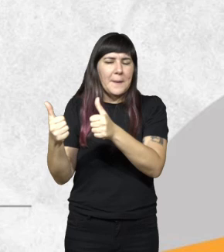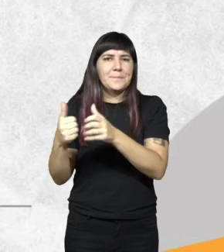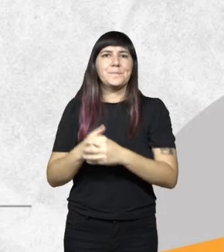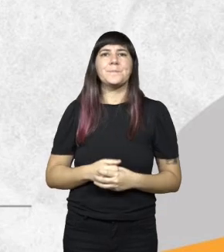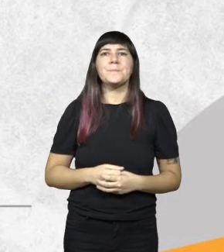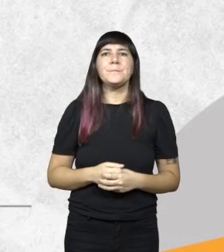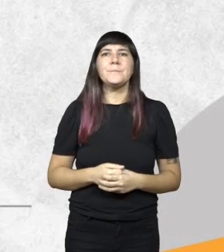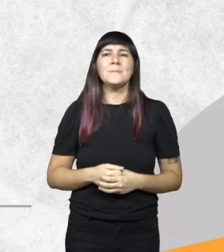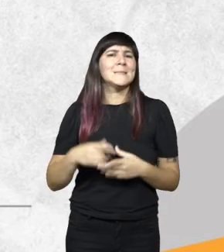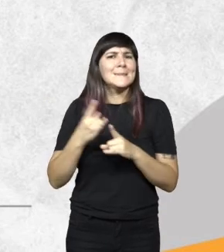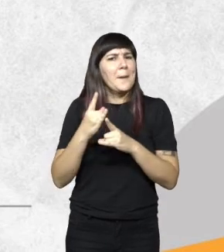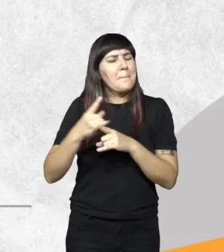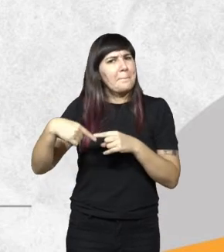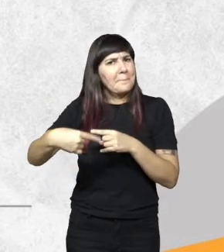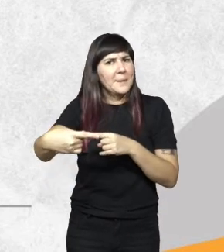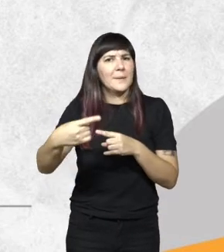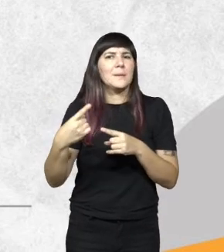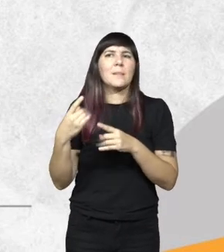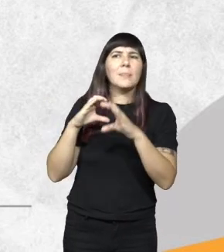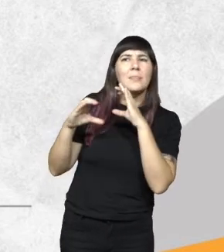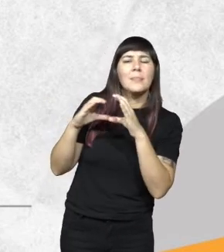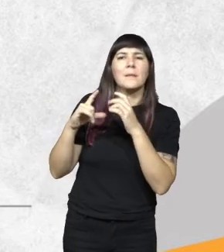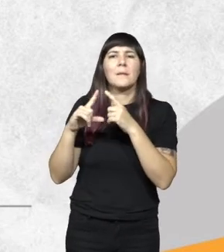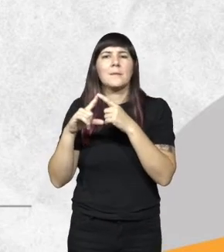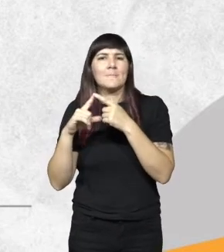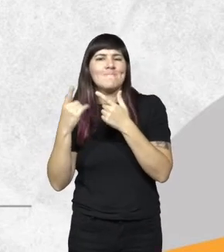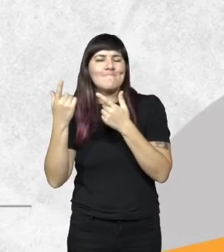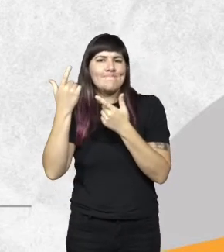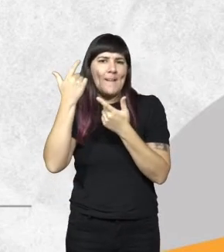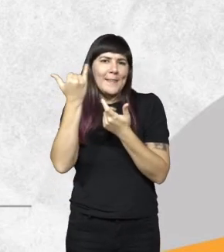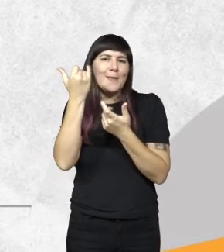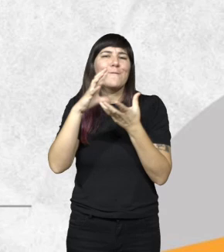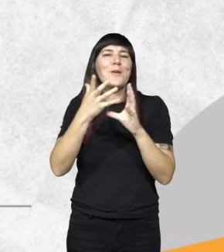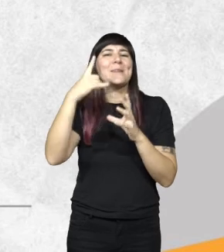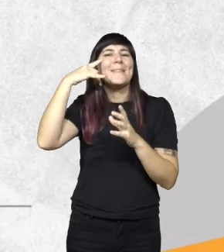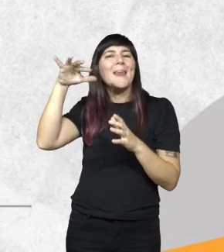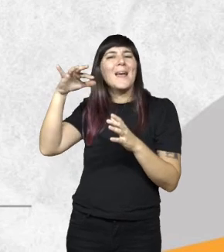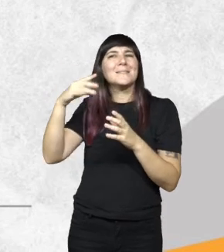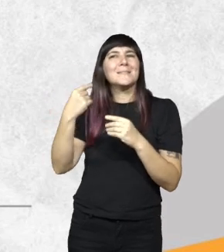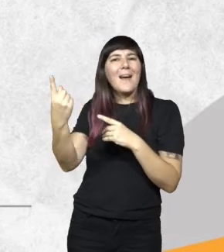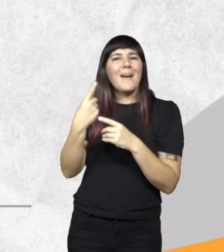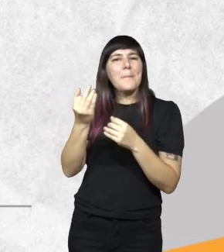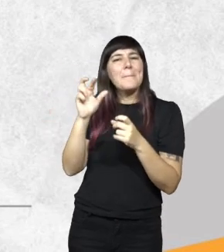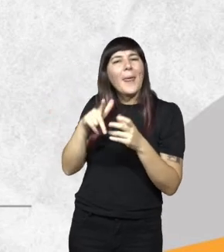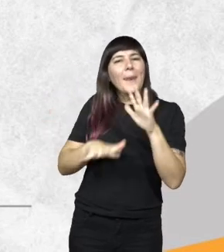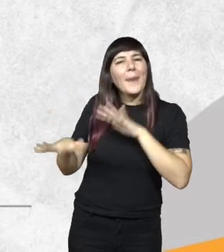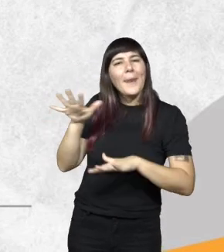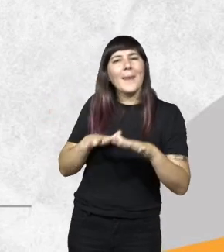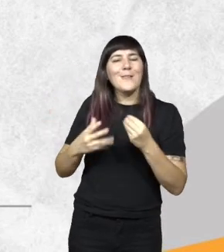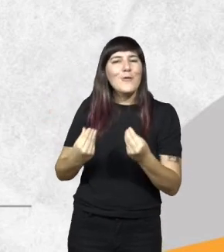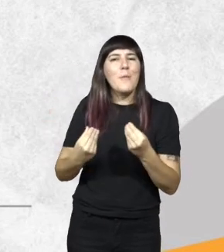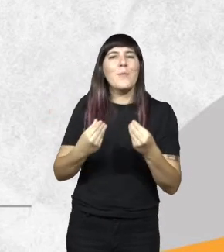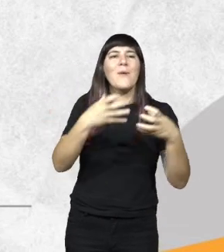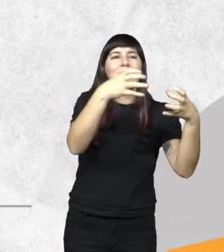permanentemente hay una conexión y comunicación y inteligencia también al respecto de cómo se va moviendo distintas